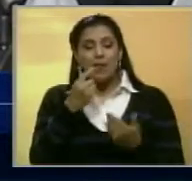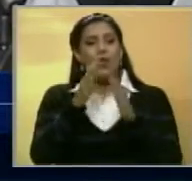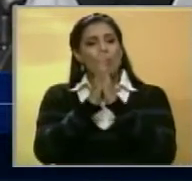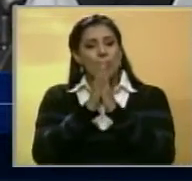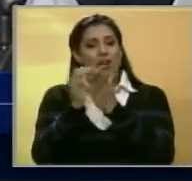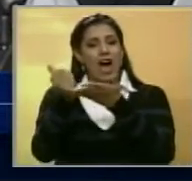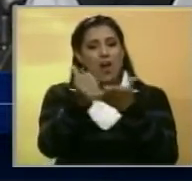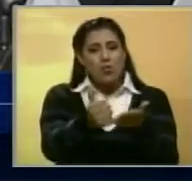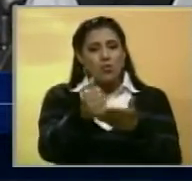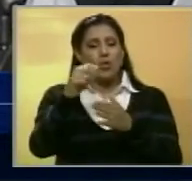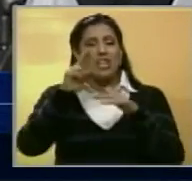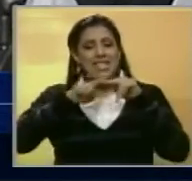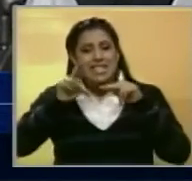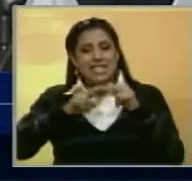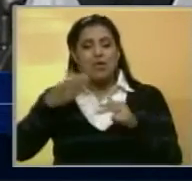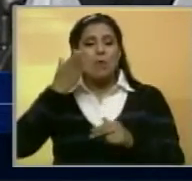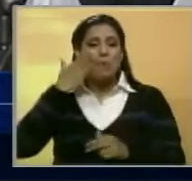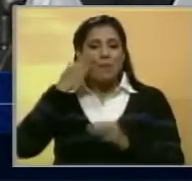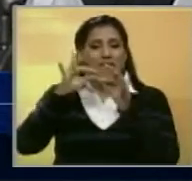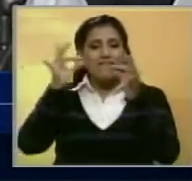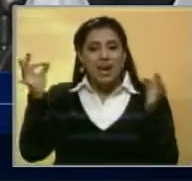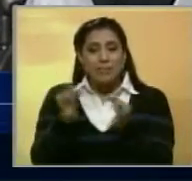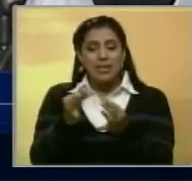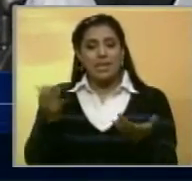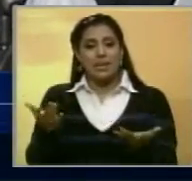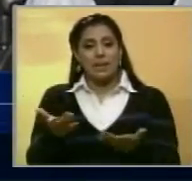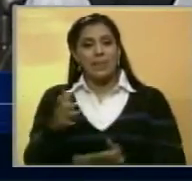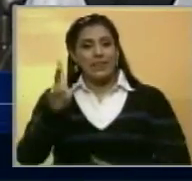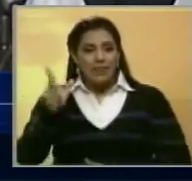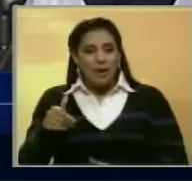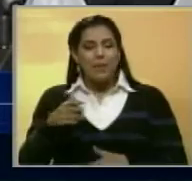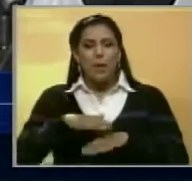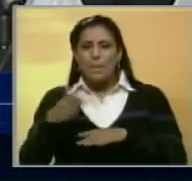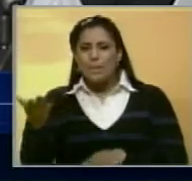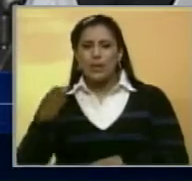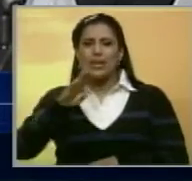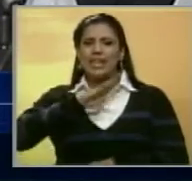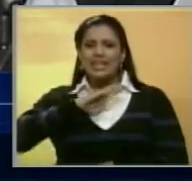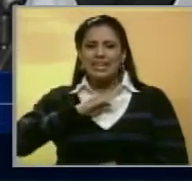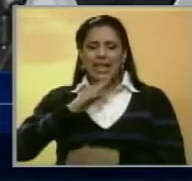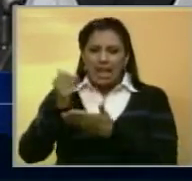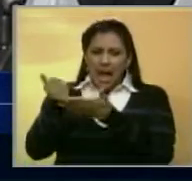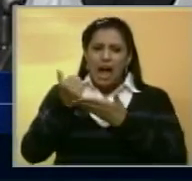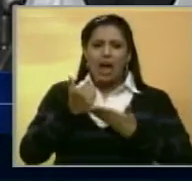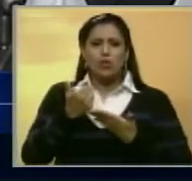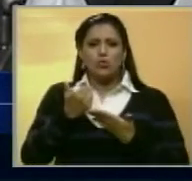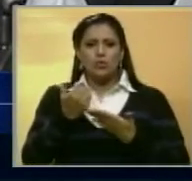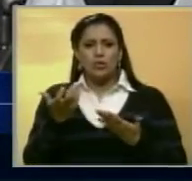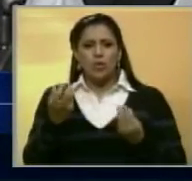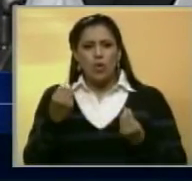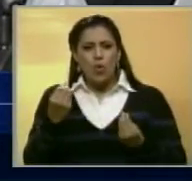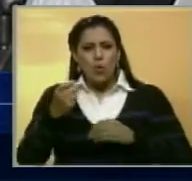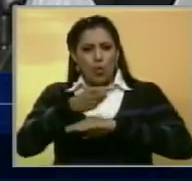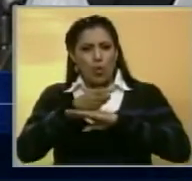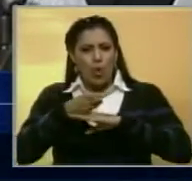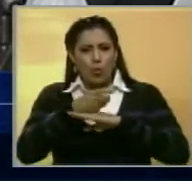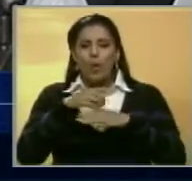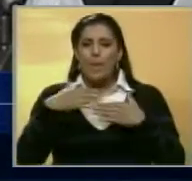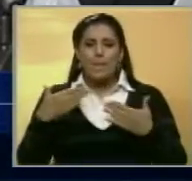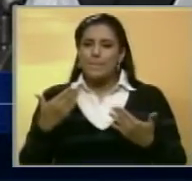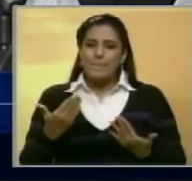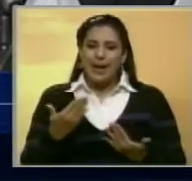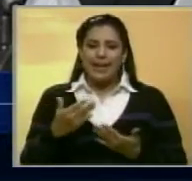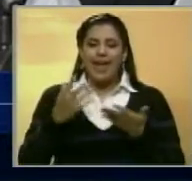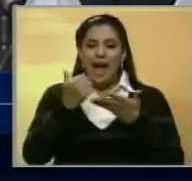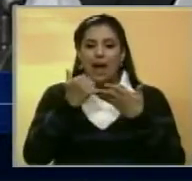niños, por la madre, por la familia, y también porque pudiera él interceder con este gobierno para que